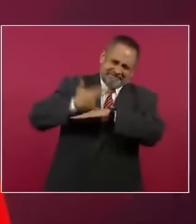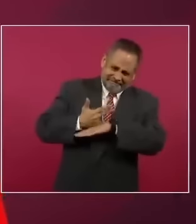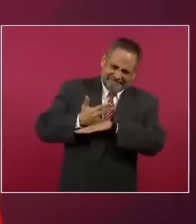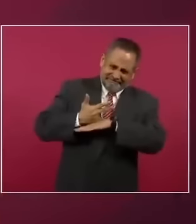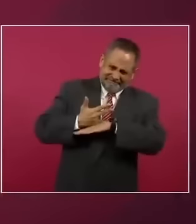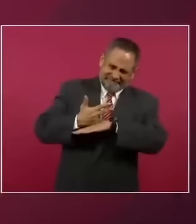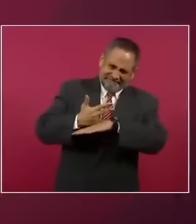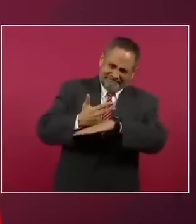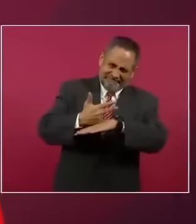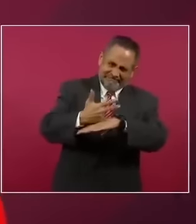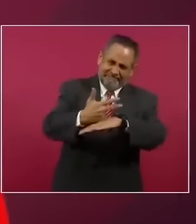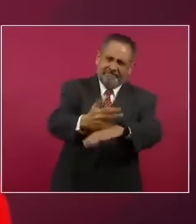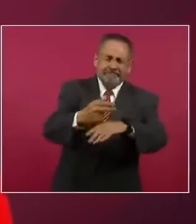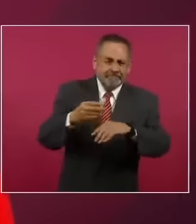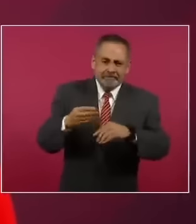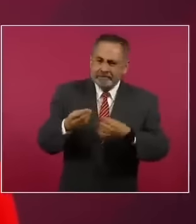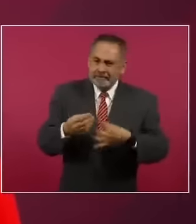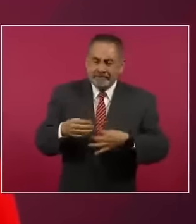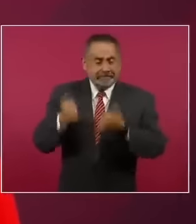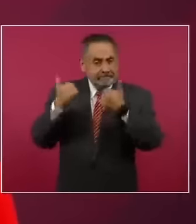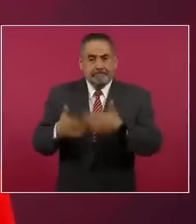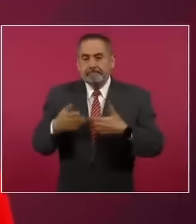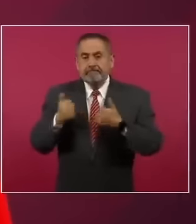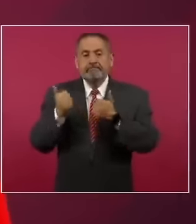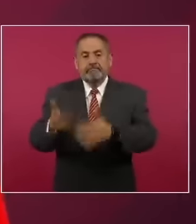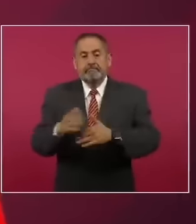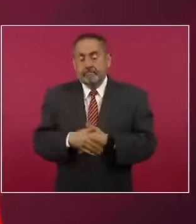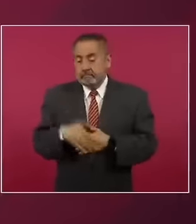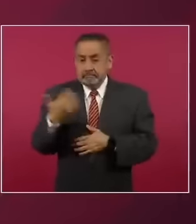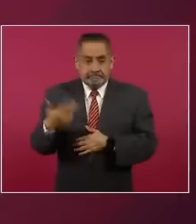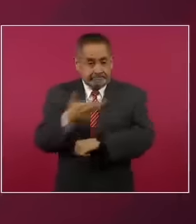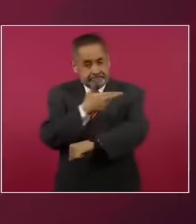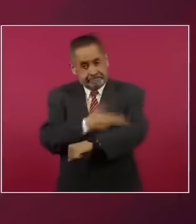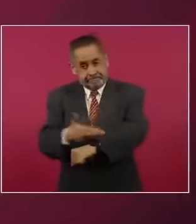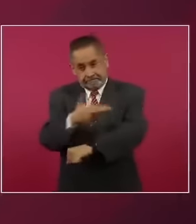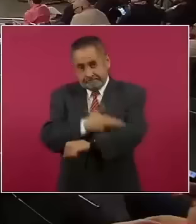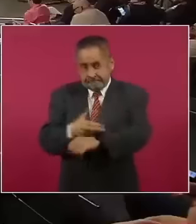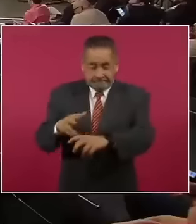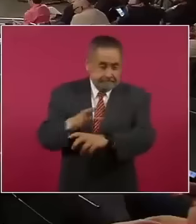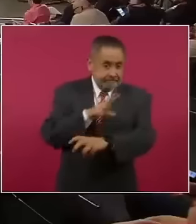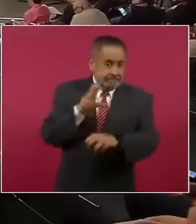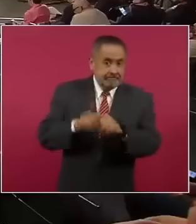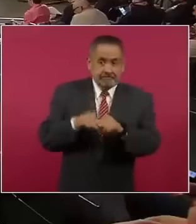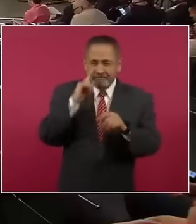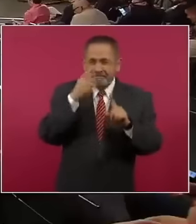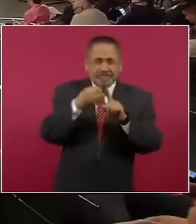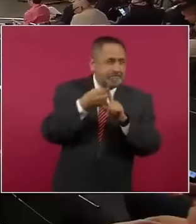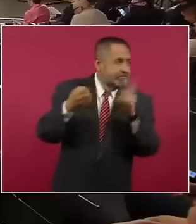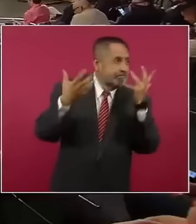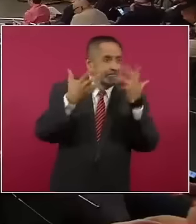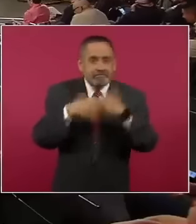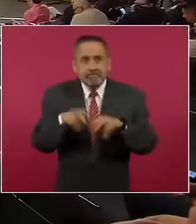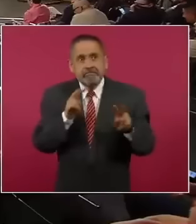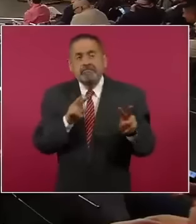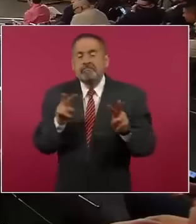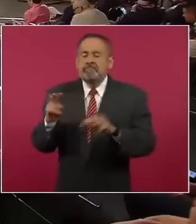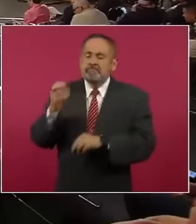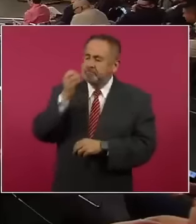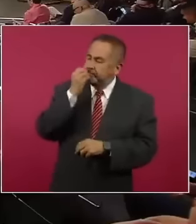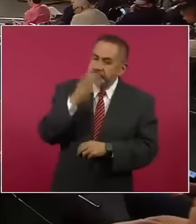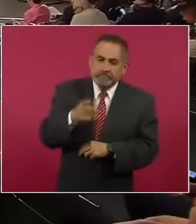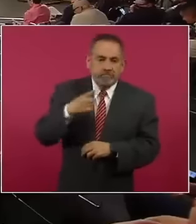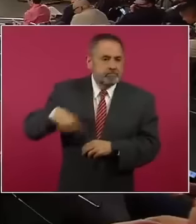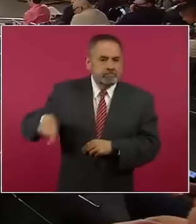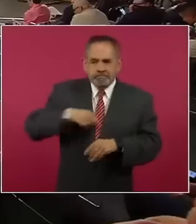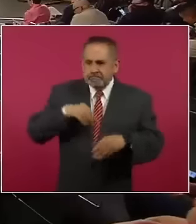de mil 500 kilómetros para poderlo llevar. Es todo un operativo y es todo un gran evento el cual nos tiene